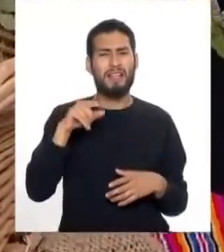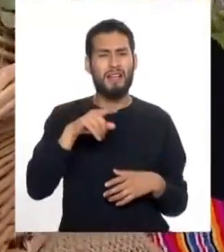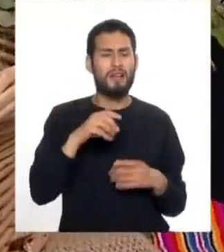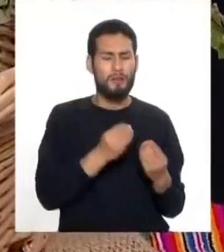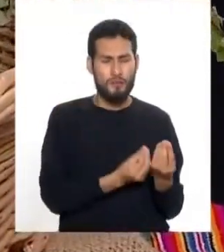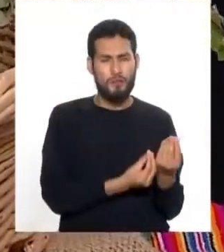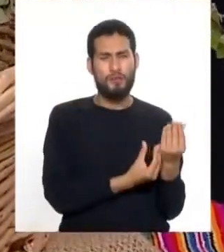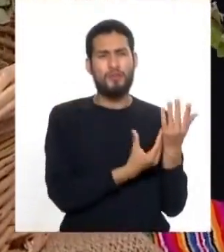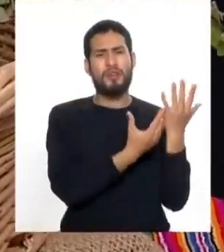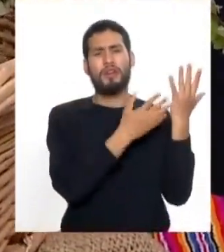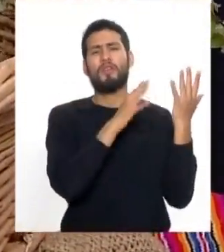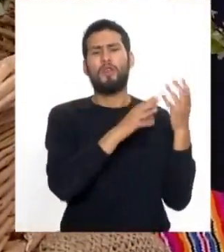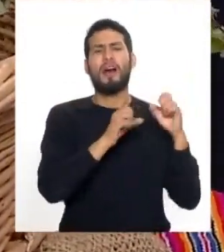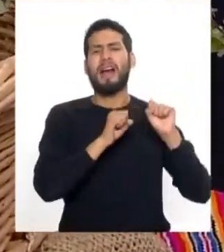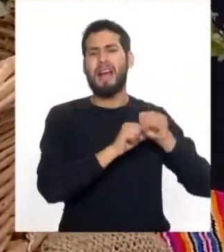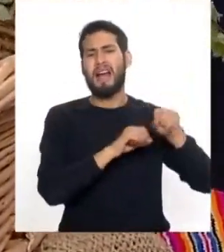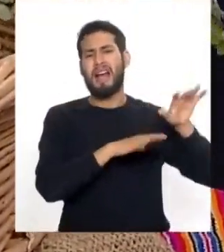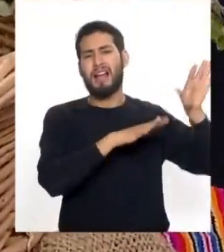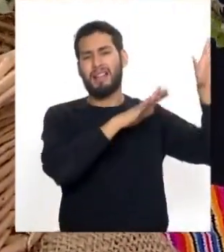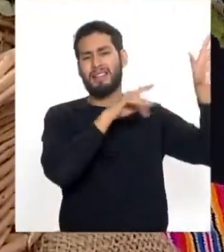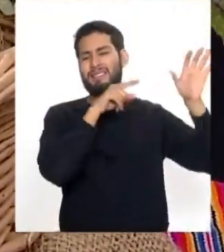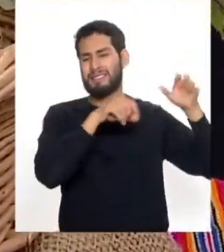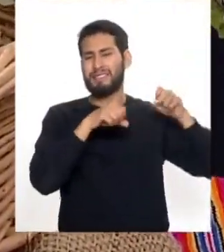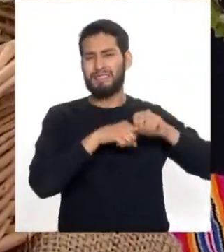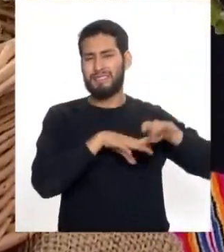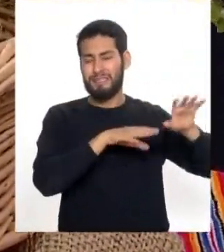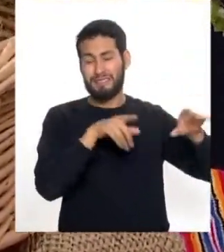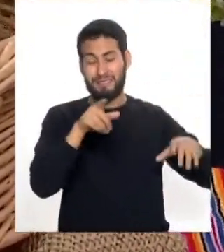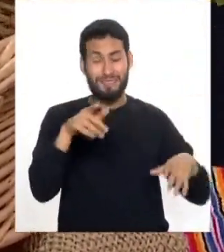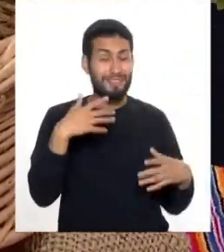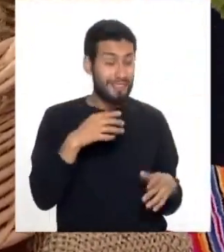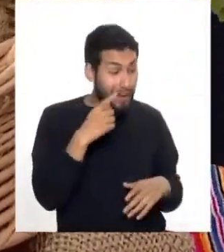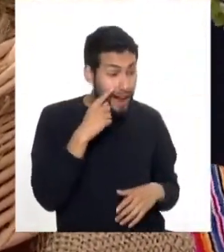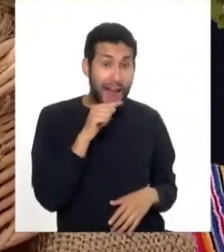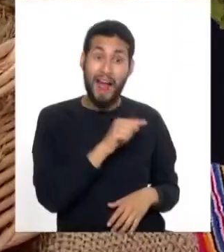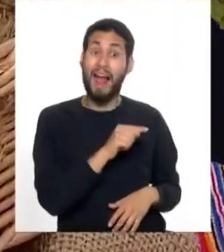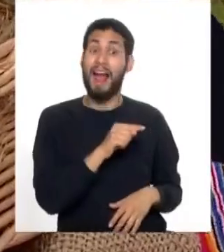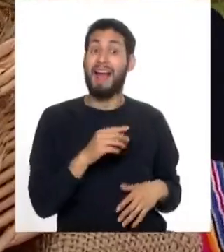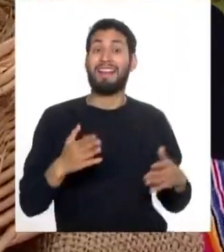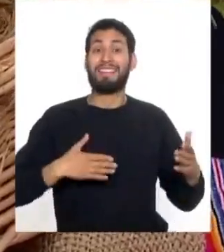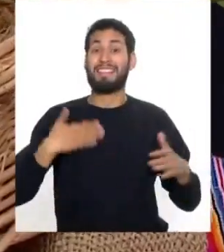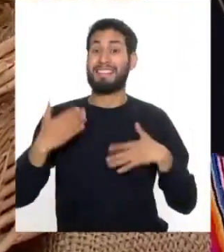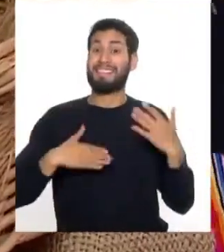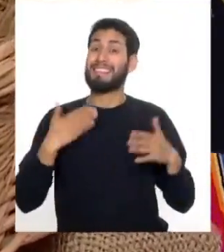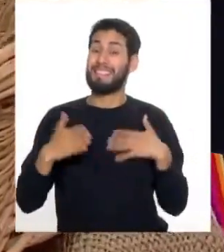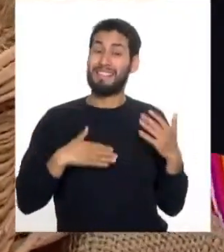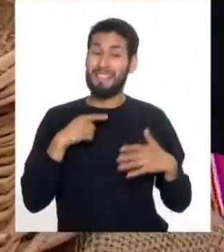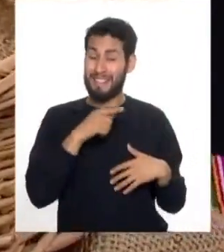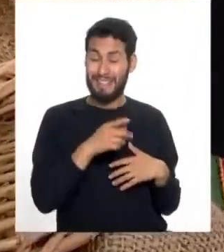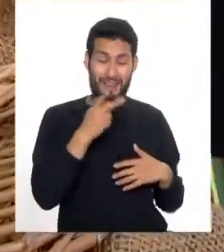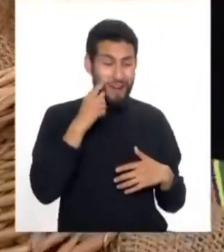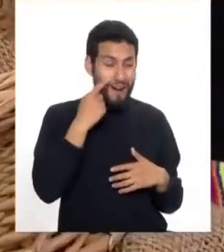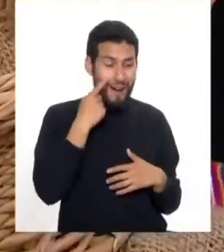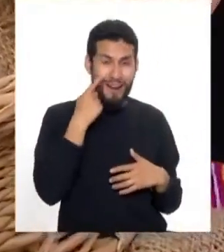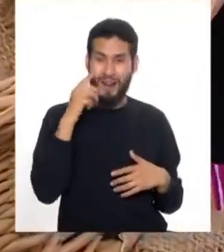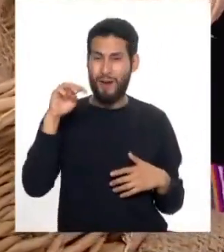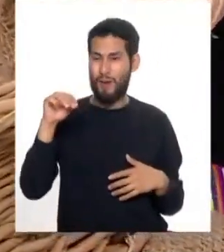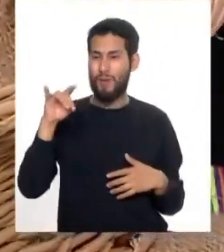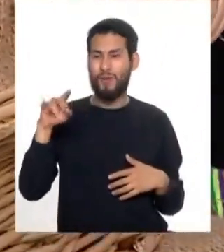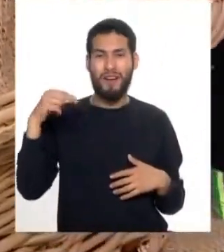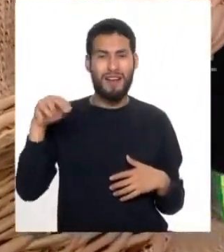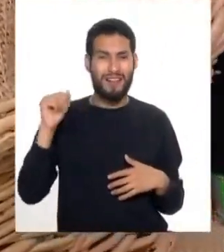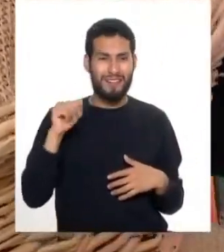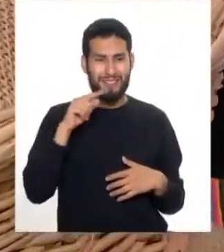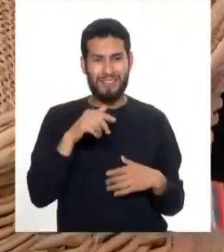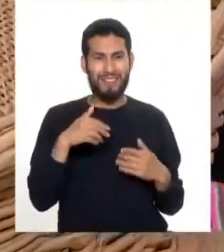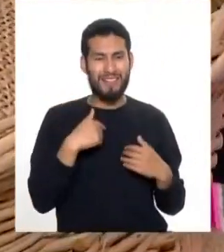planta alto andina nuestros amigos de la sierra seguramente ya se sienten muy contentos de ver a una de sus plantas a una de las plantas que